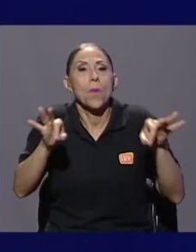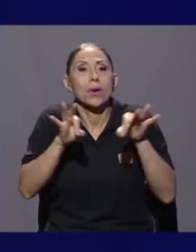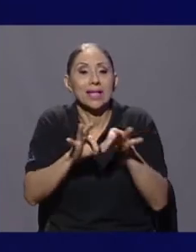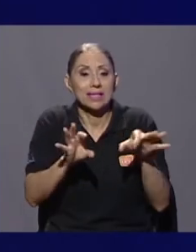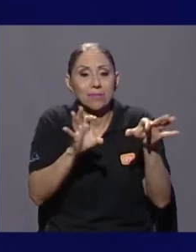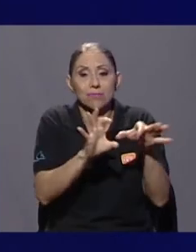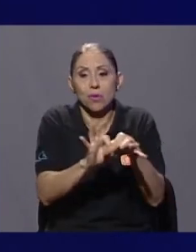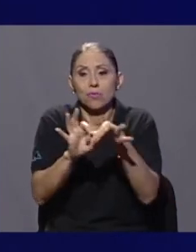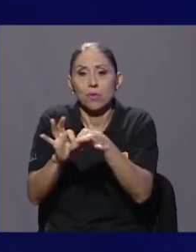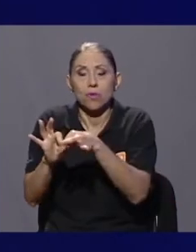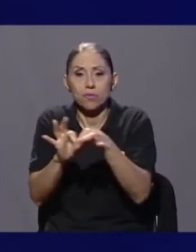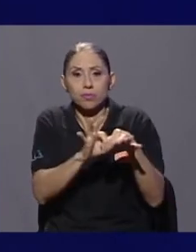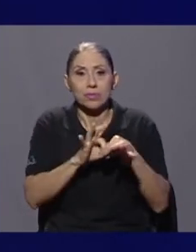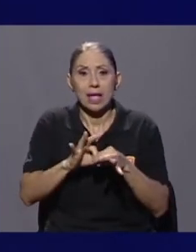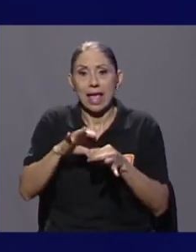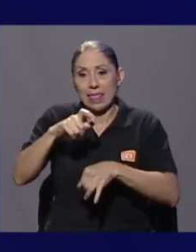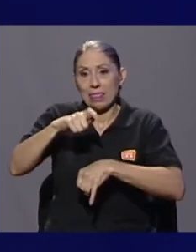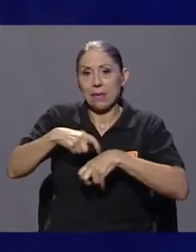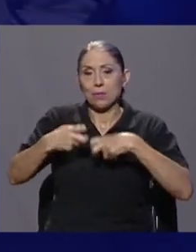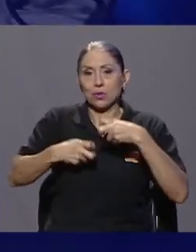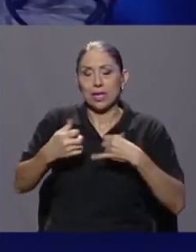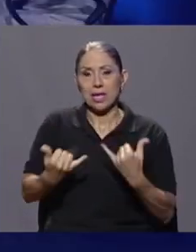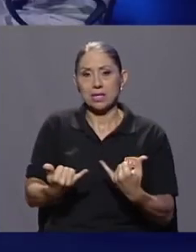hoy en día en tiempos de crisis.